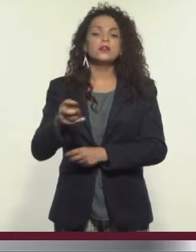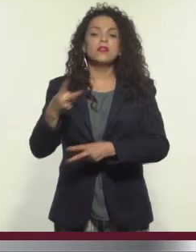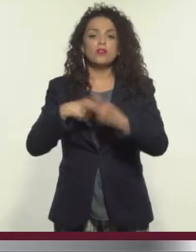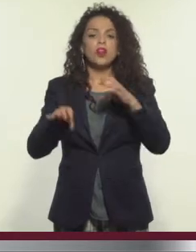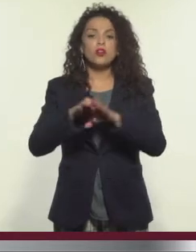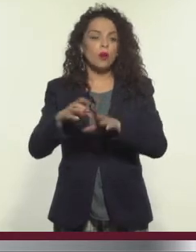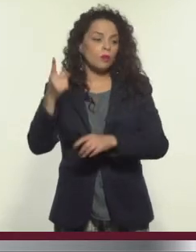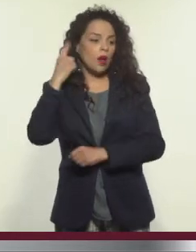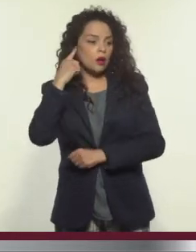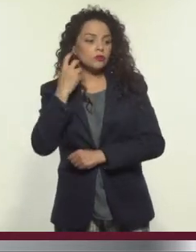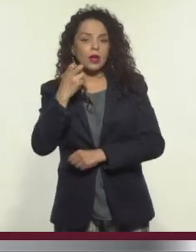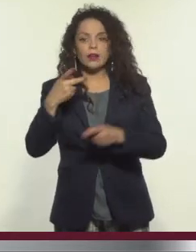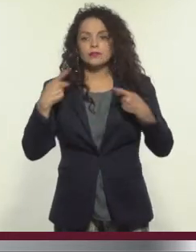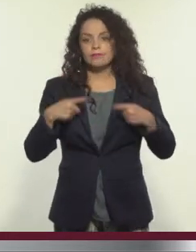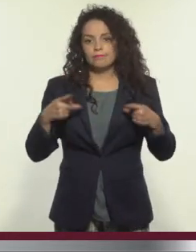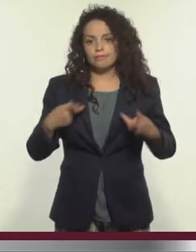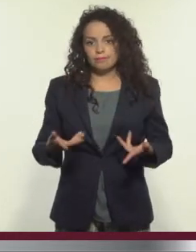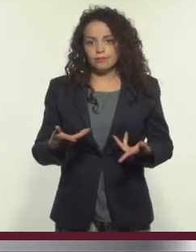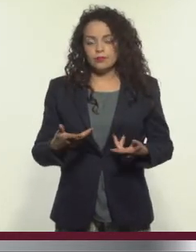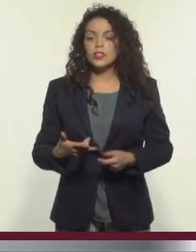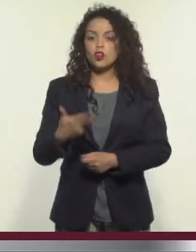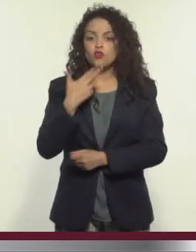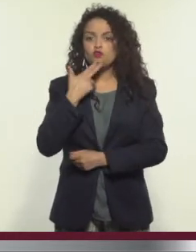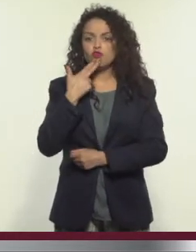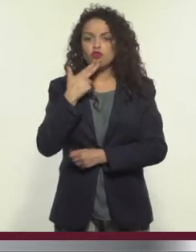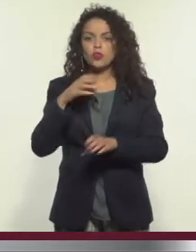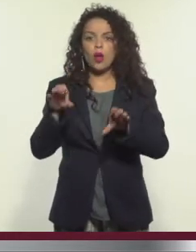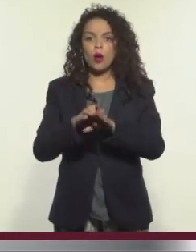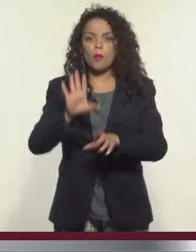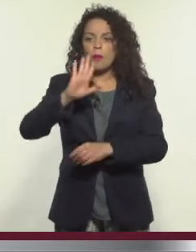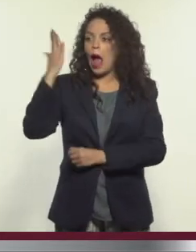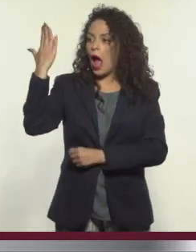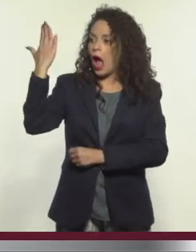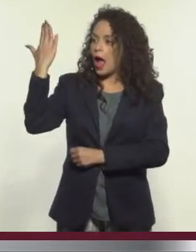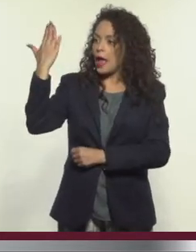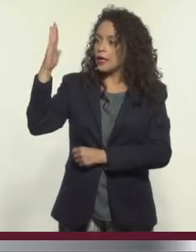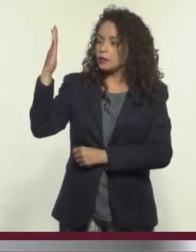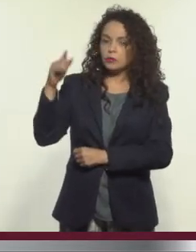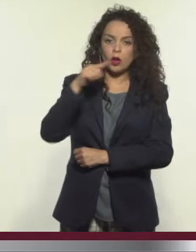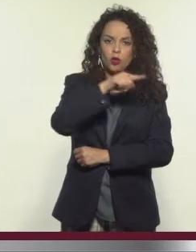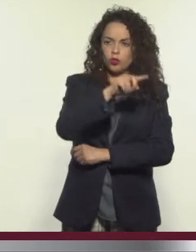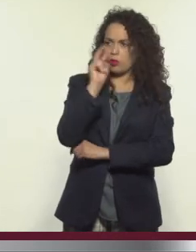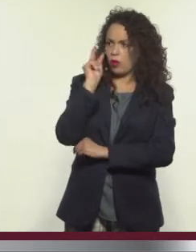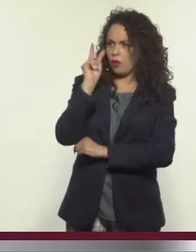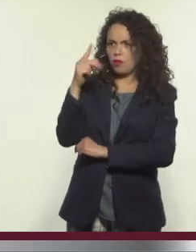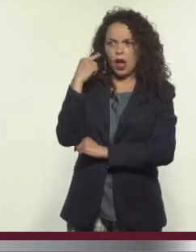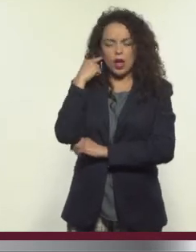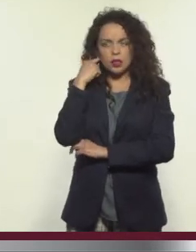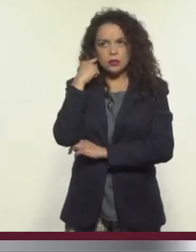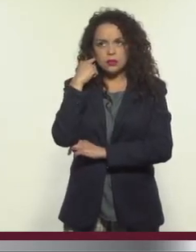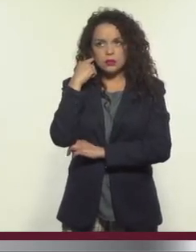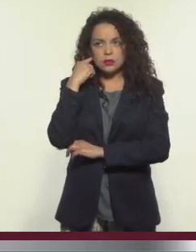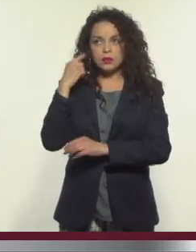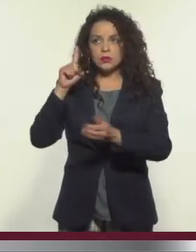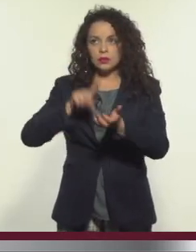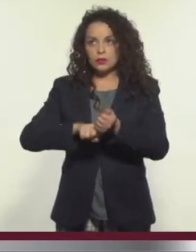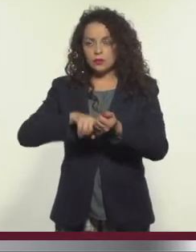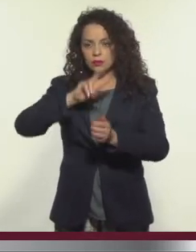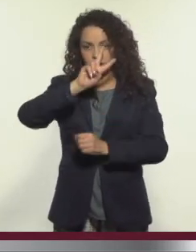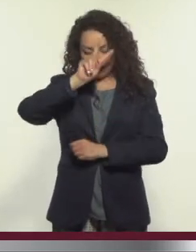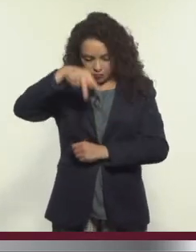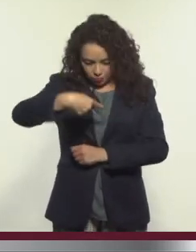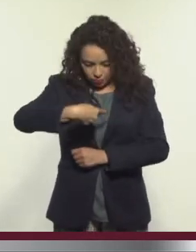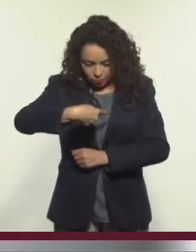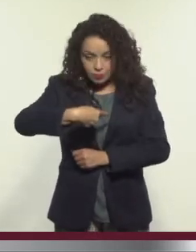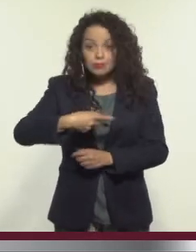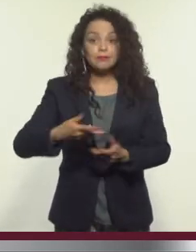que escuchando a estas personas. Funciona también mucho como espejo. Tú estás escuchando al libro humano y de repente estás viendo a ti mismo.